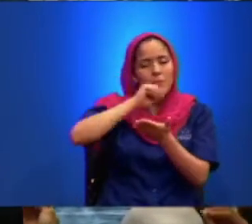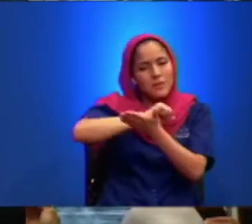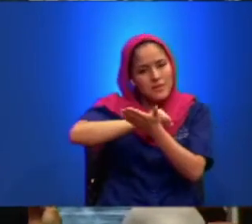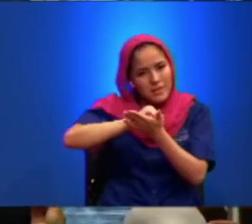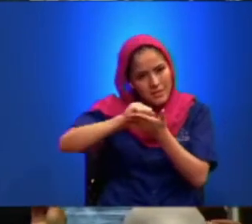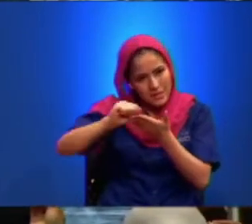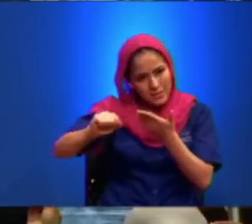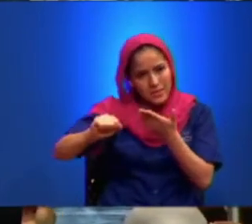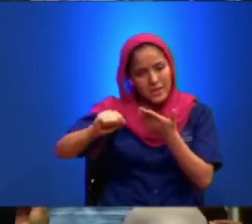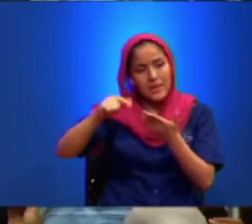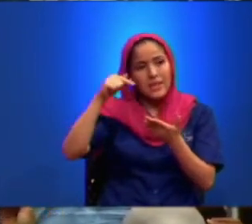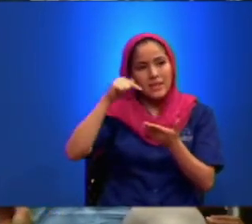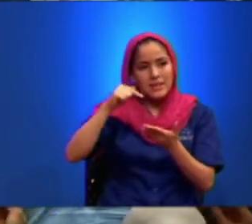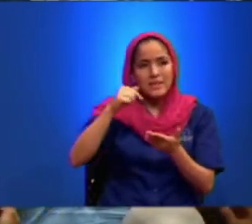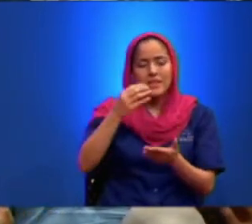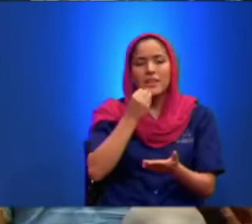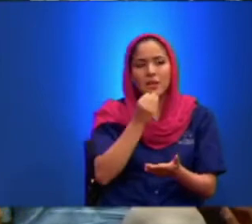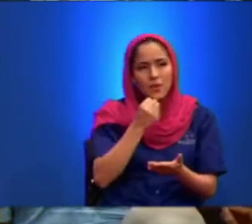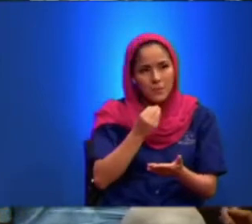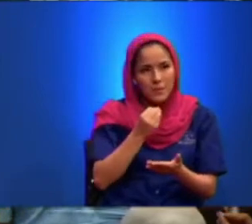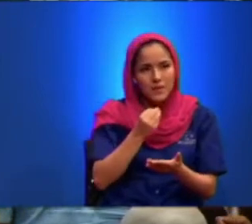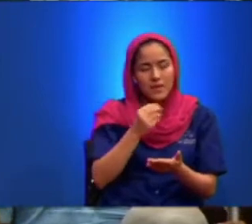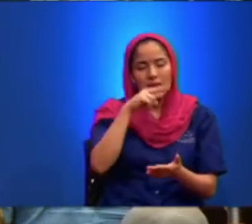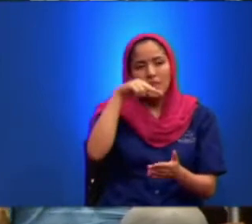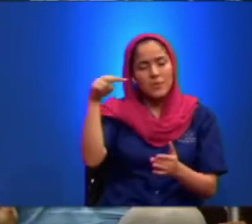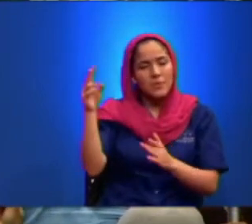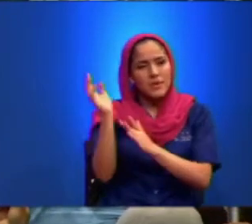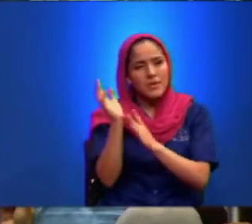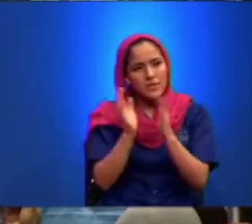Alimentos En el Nombre de Jesús